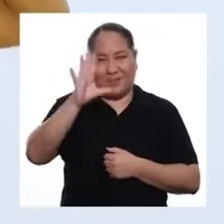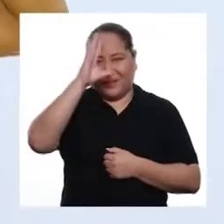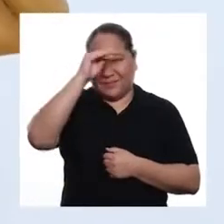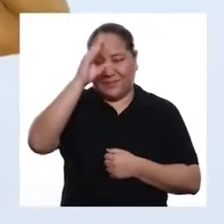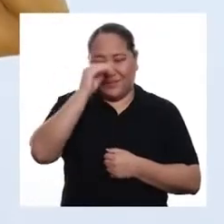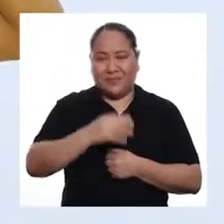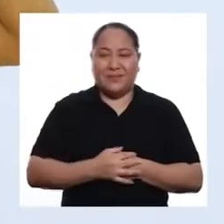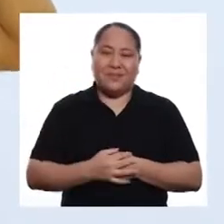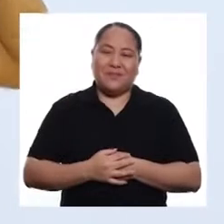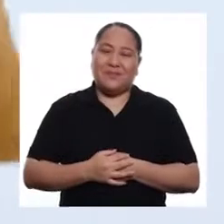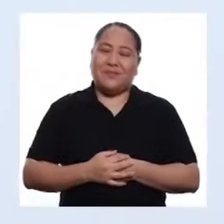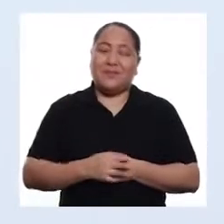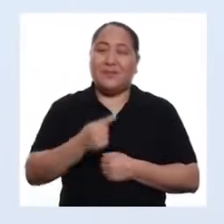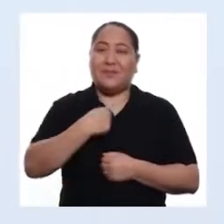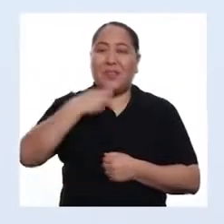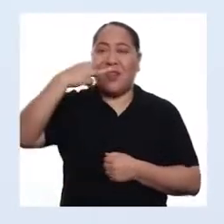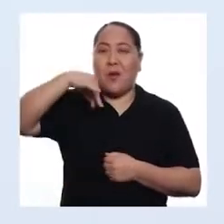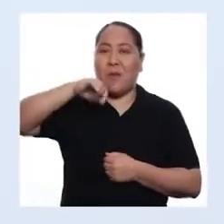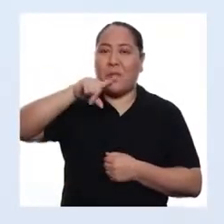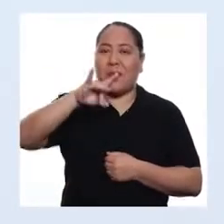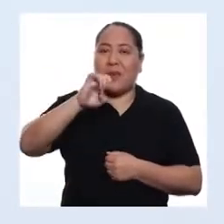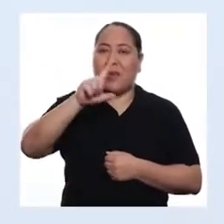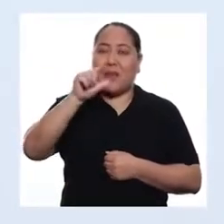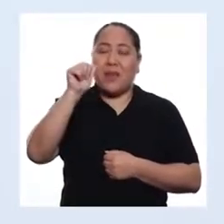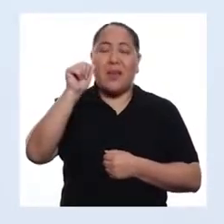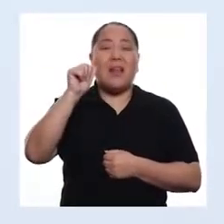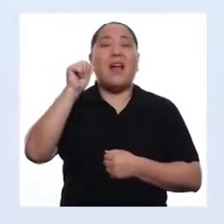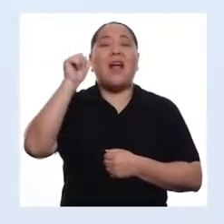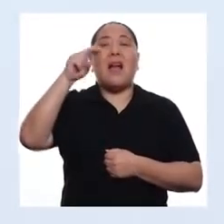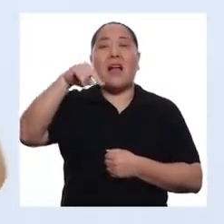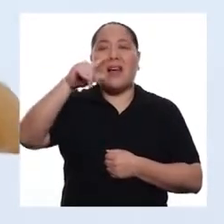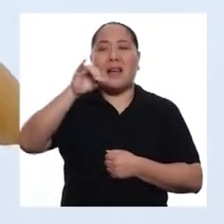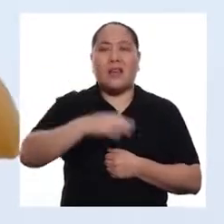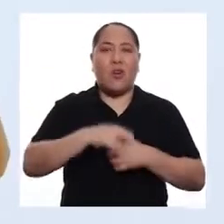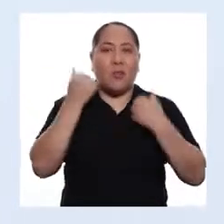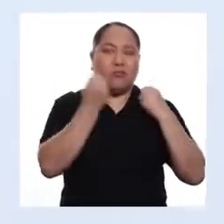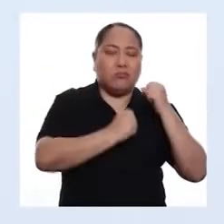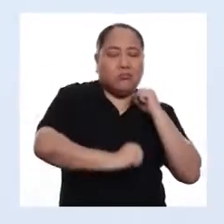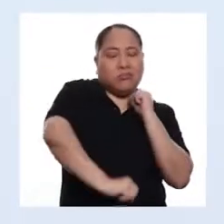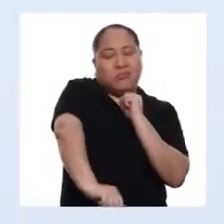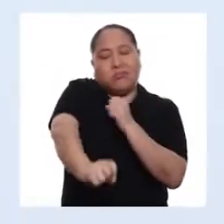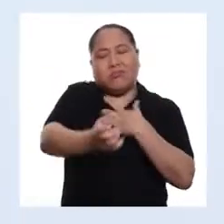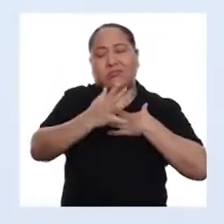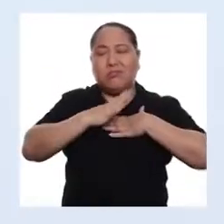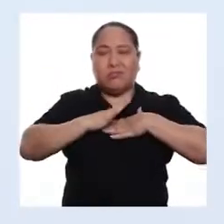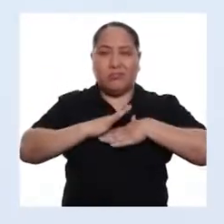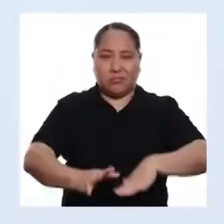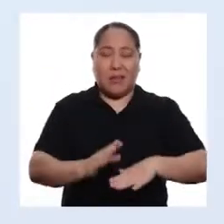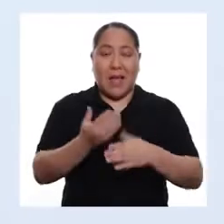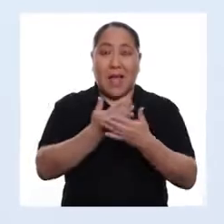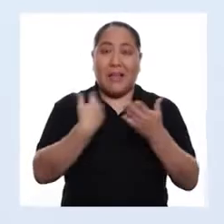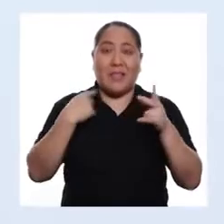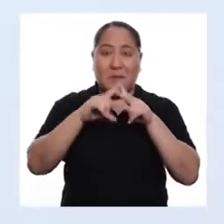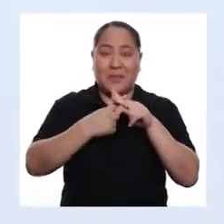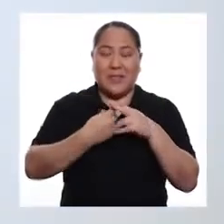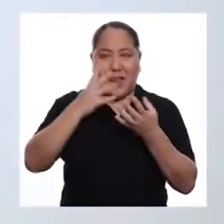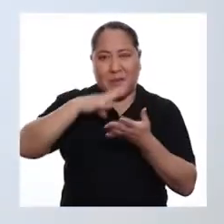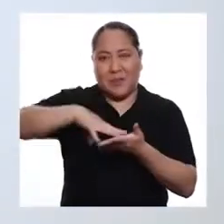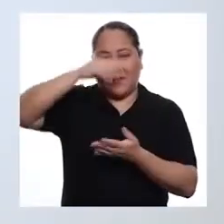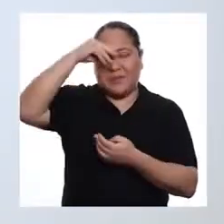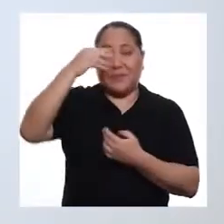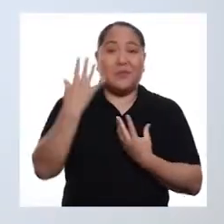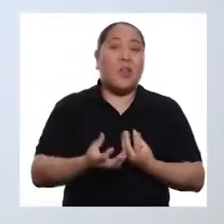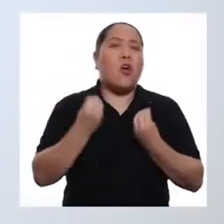Hola, niñas y niños. Soy Miguel Ángel y hoy nos vamos a estirar y relajar antes de empezar a aprender.